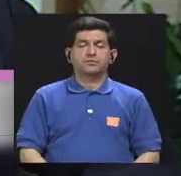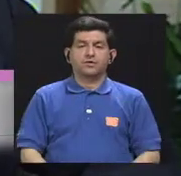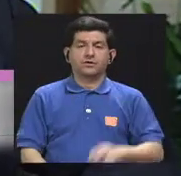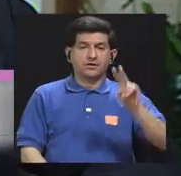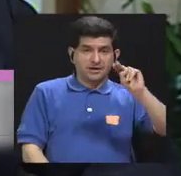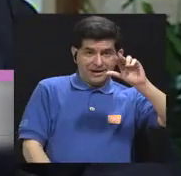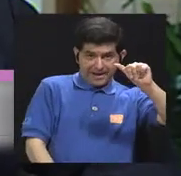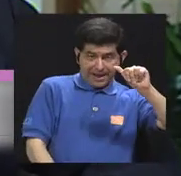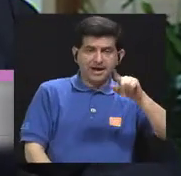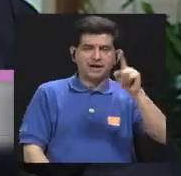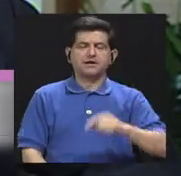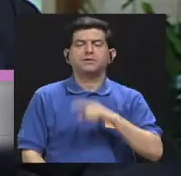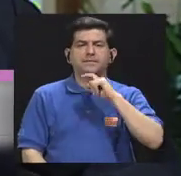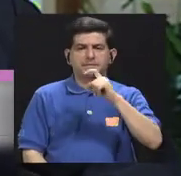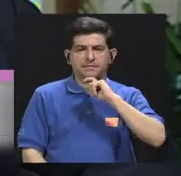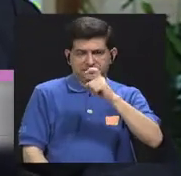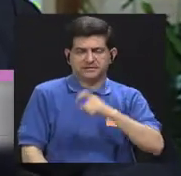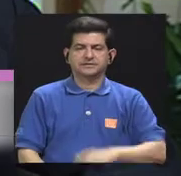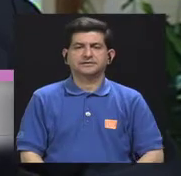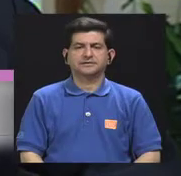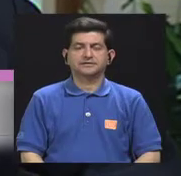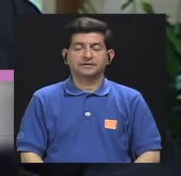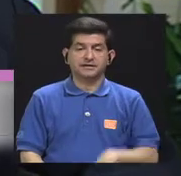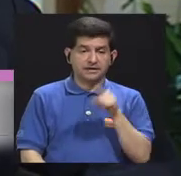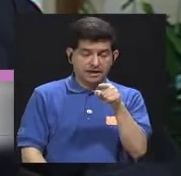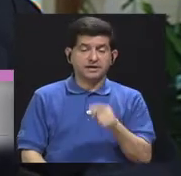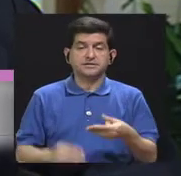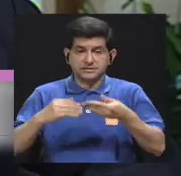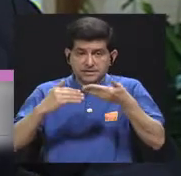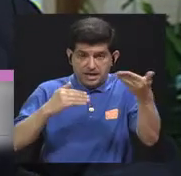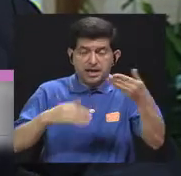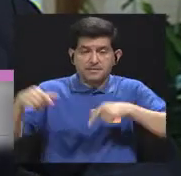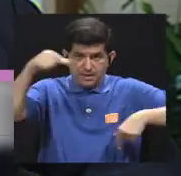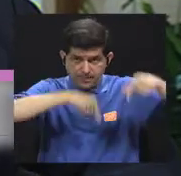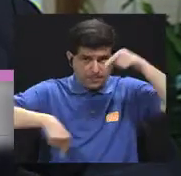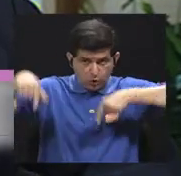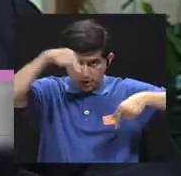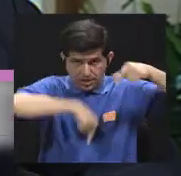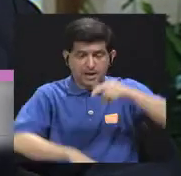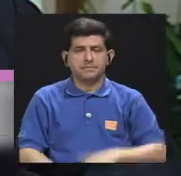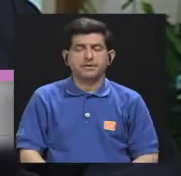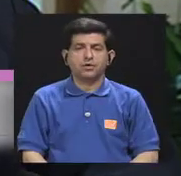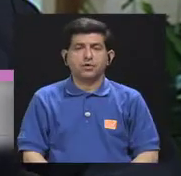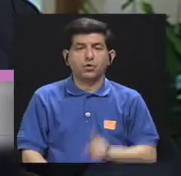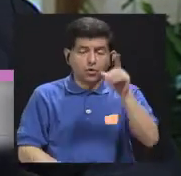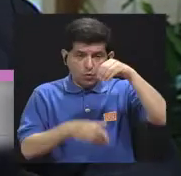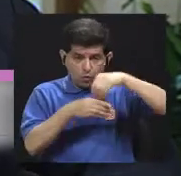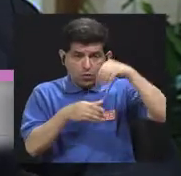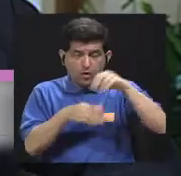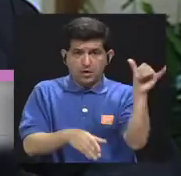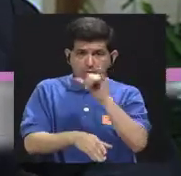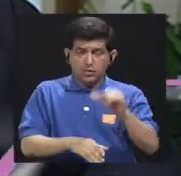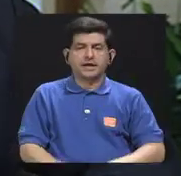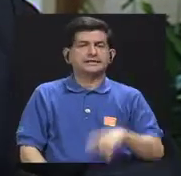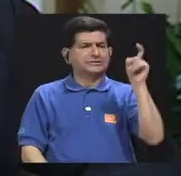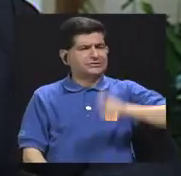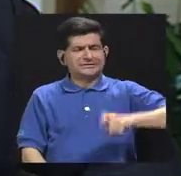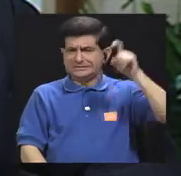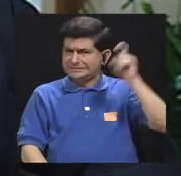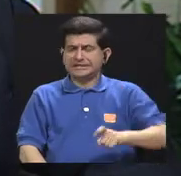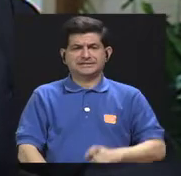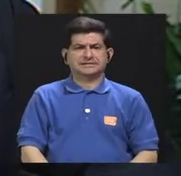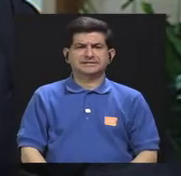sodio es un mineral, un elemento químico, que es un nutriente a su vez indispensable